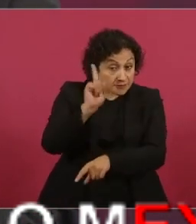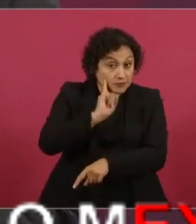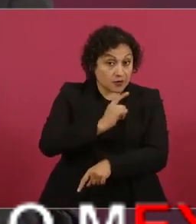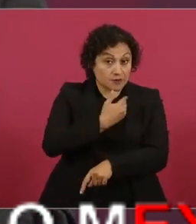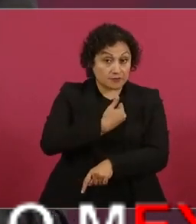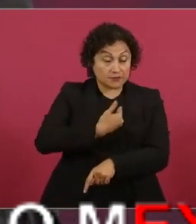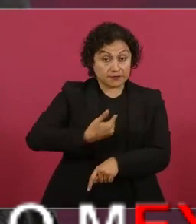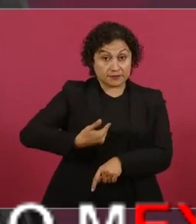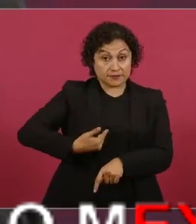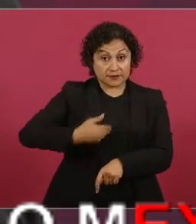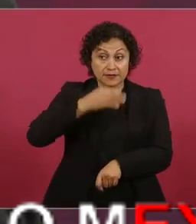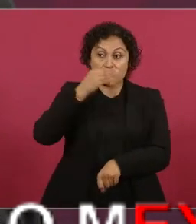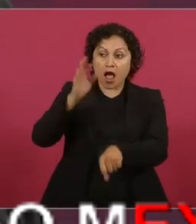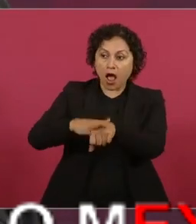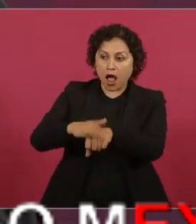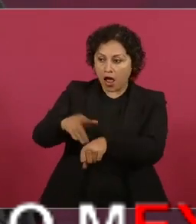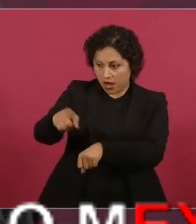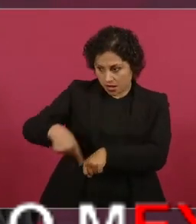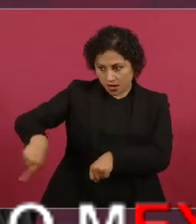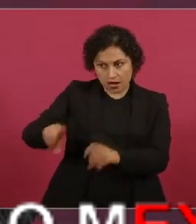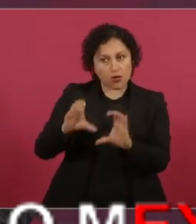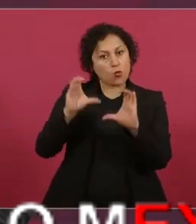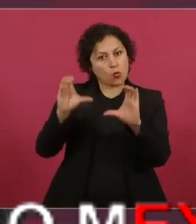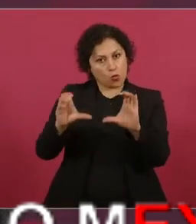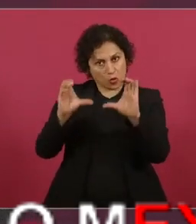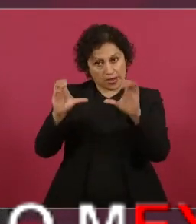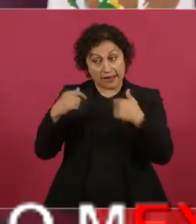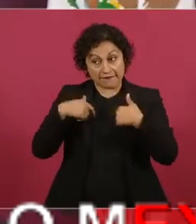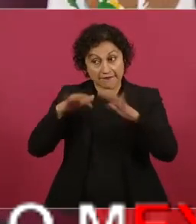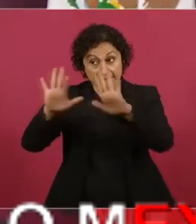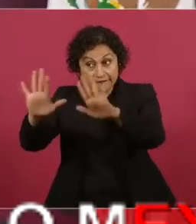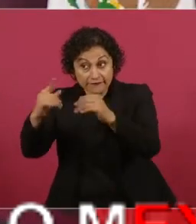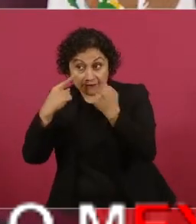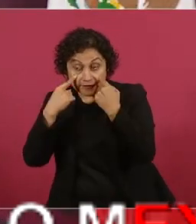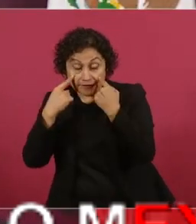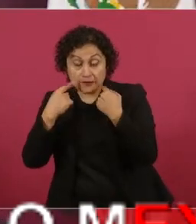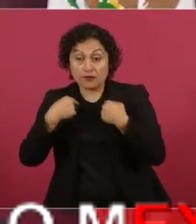a jueces, ¿no? Yo voy a hacer esto,